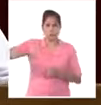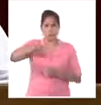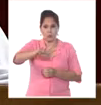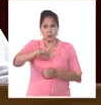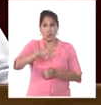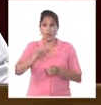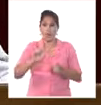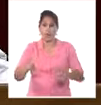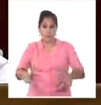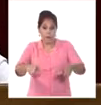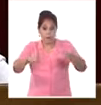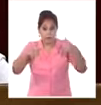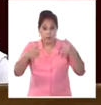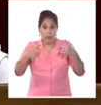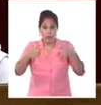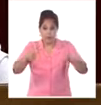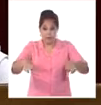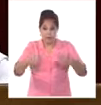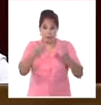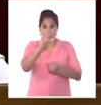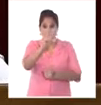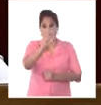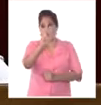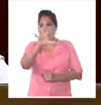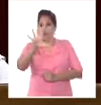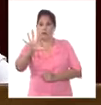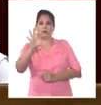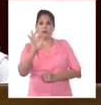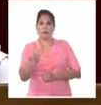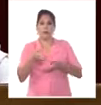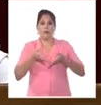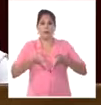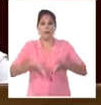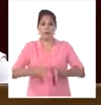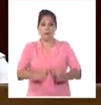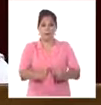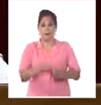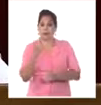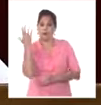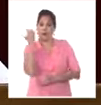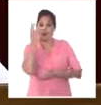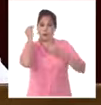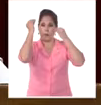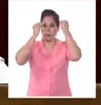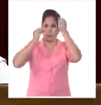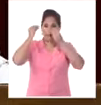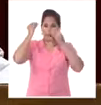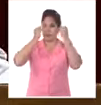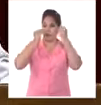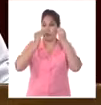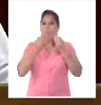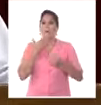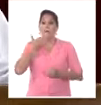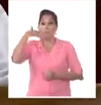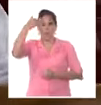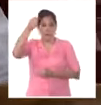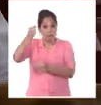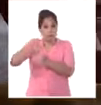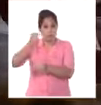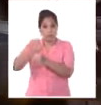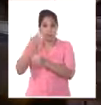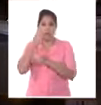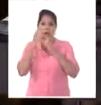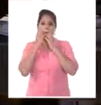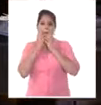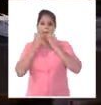conmemorando también el aniversario 205 del nacimiento del más grande pensador a favor de los trabajadores, Carlos